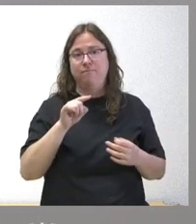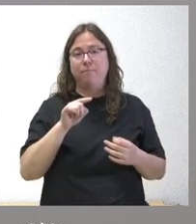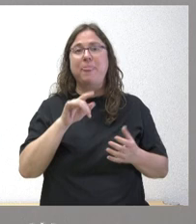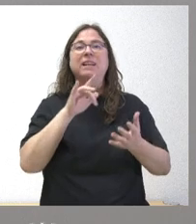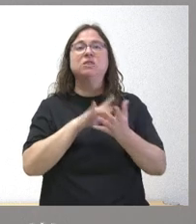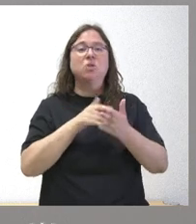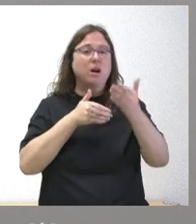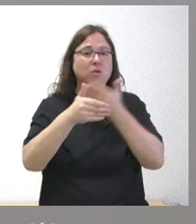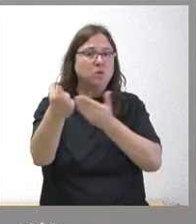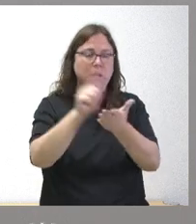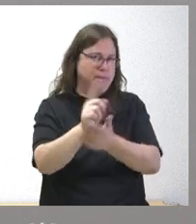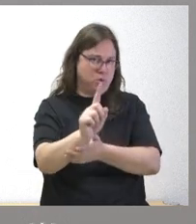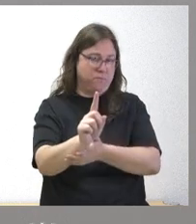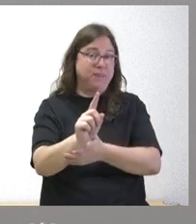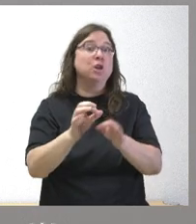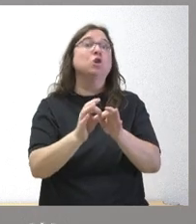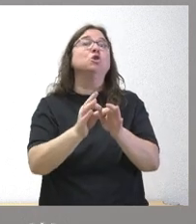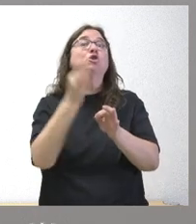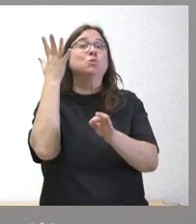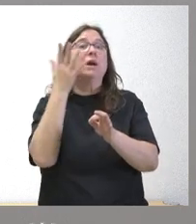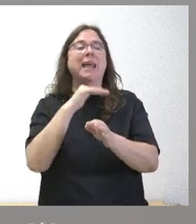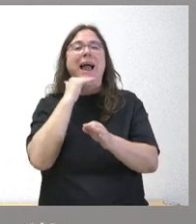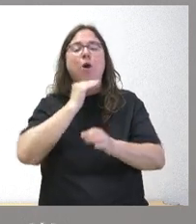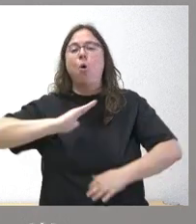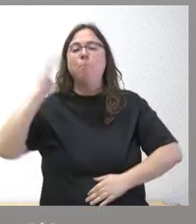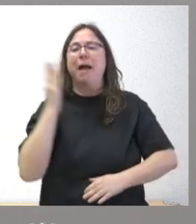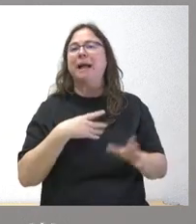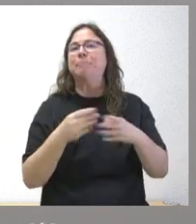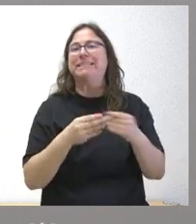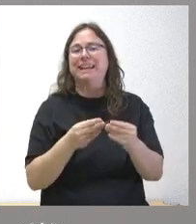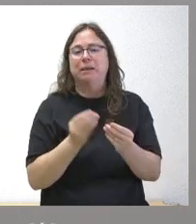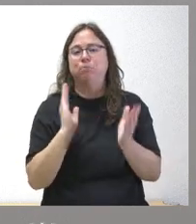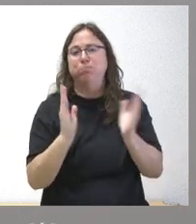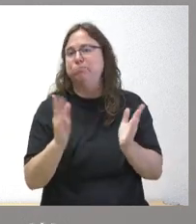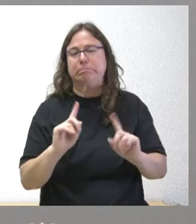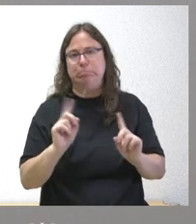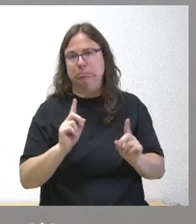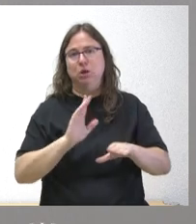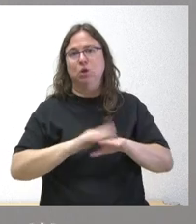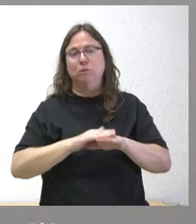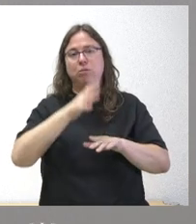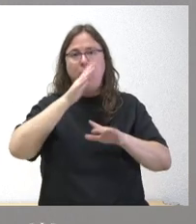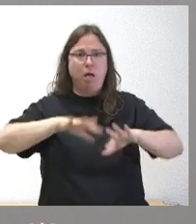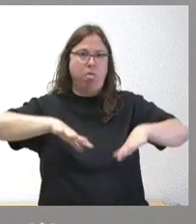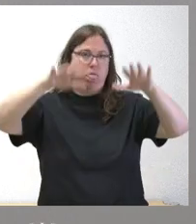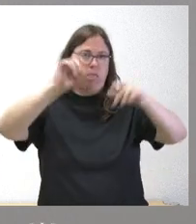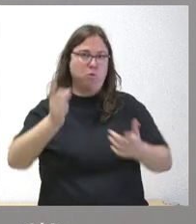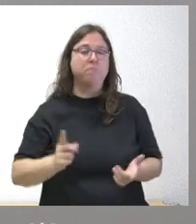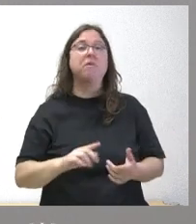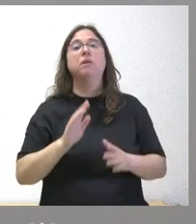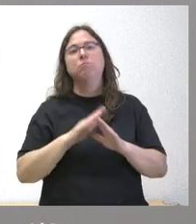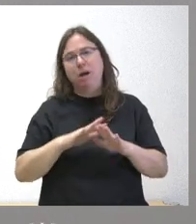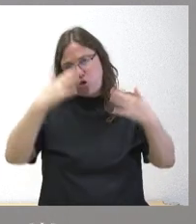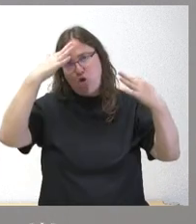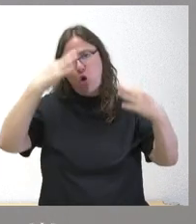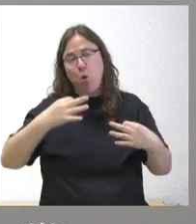producir en el futuro afortunadamente no se produjeron daños materiales como consecuencia de esta actuación y naturalmente pues en la